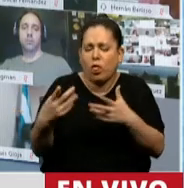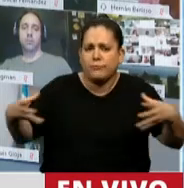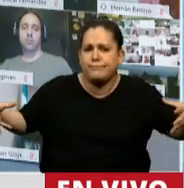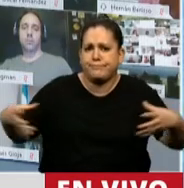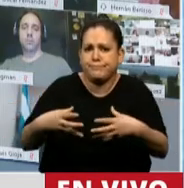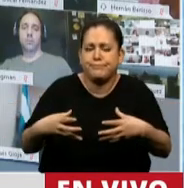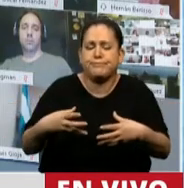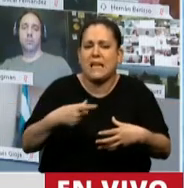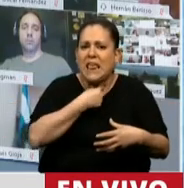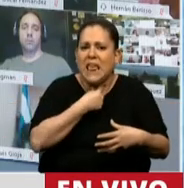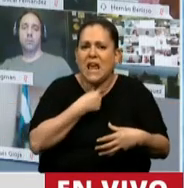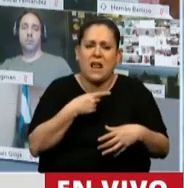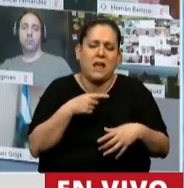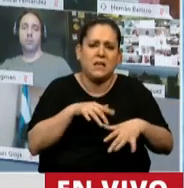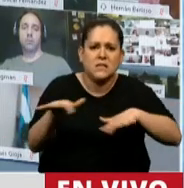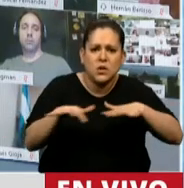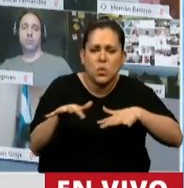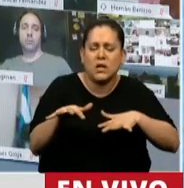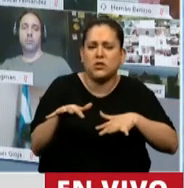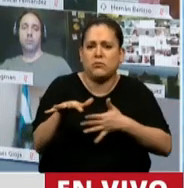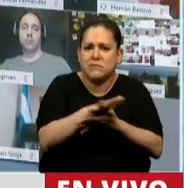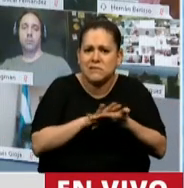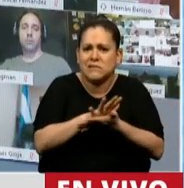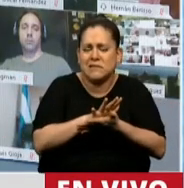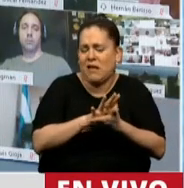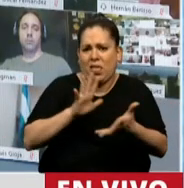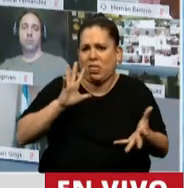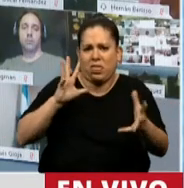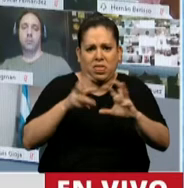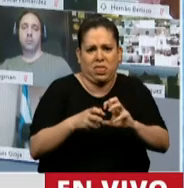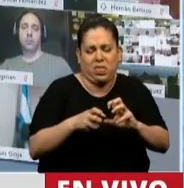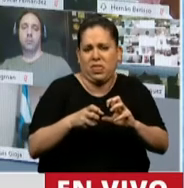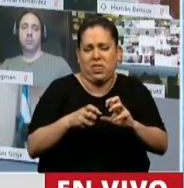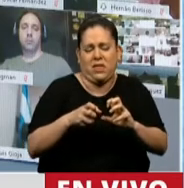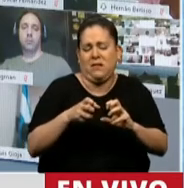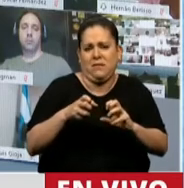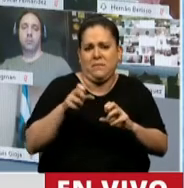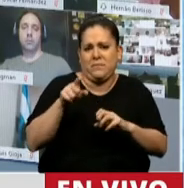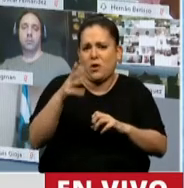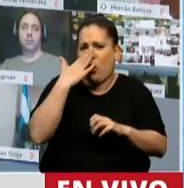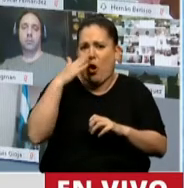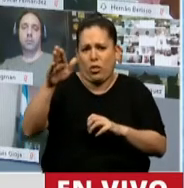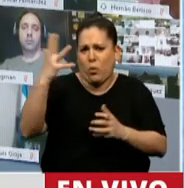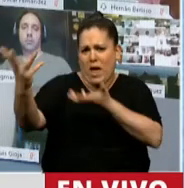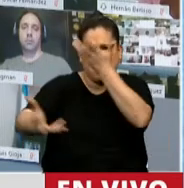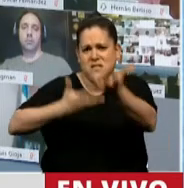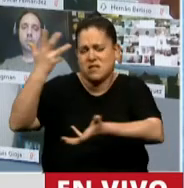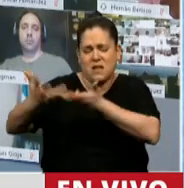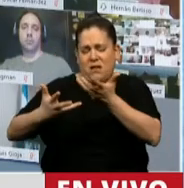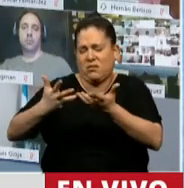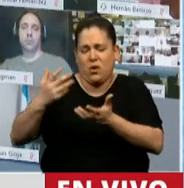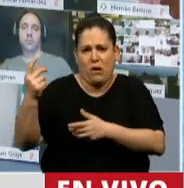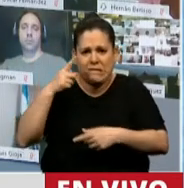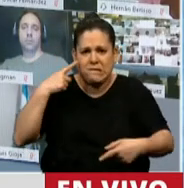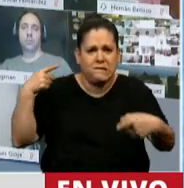en parte, mitigar el enorme daño ambiental que se produce con los incendios, sabemos